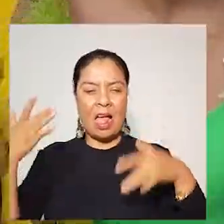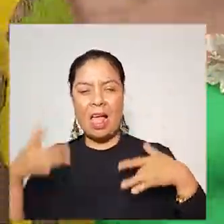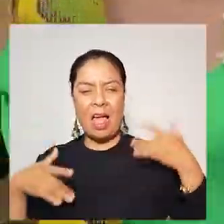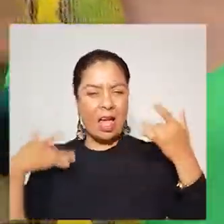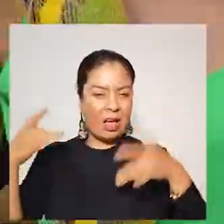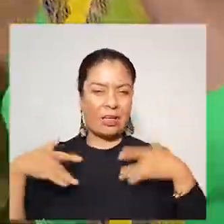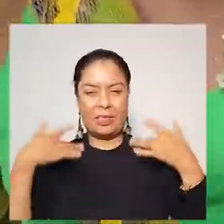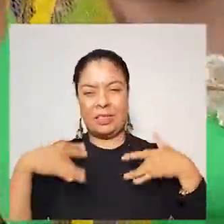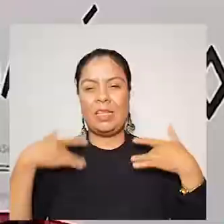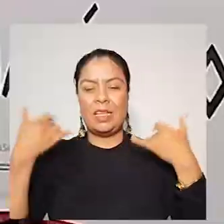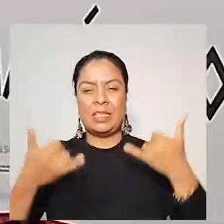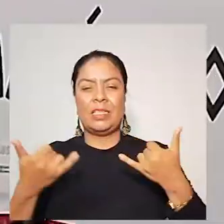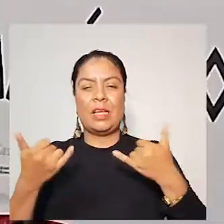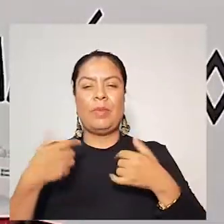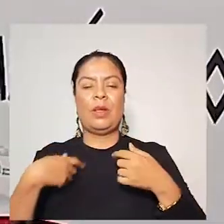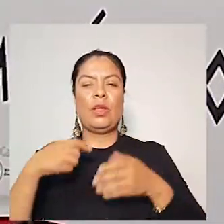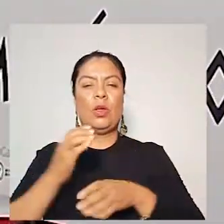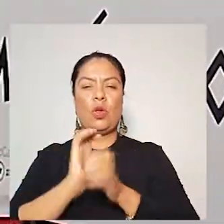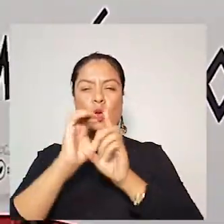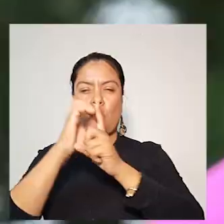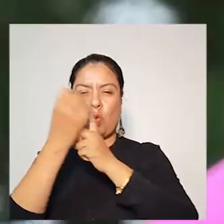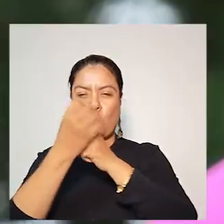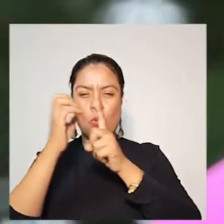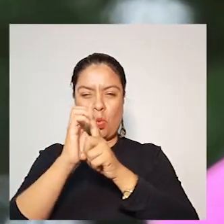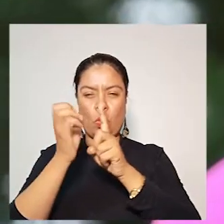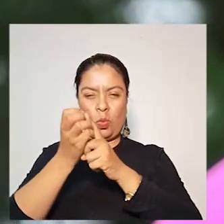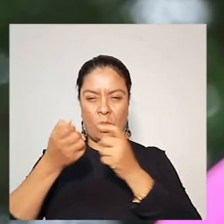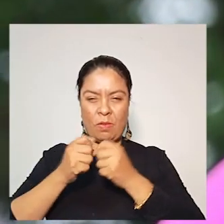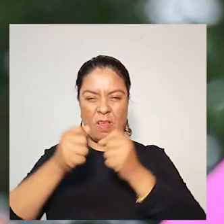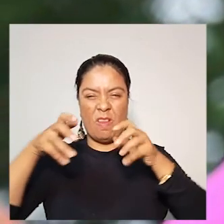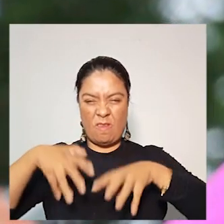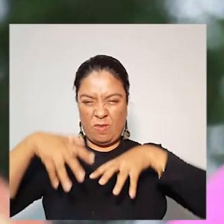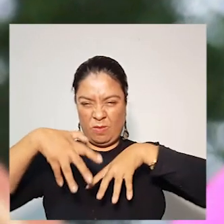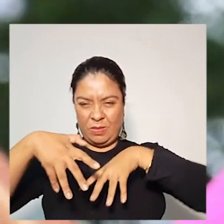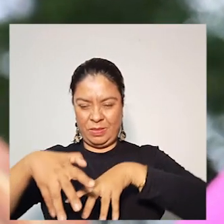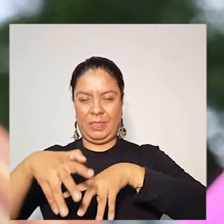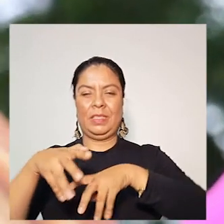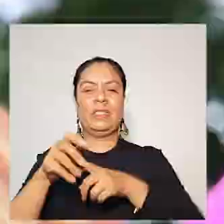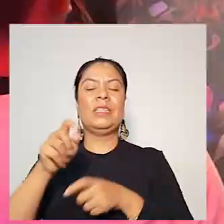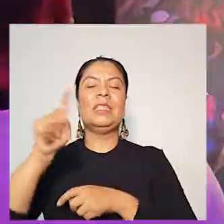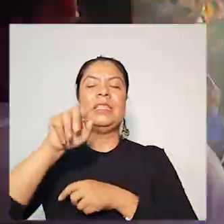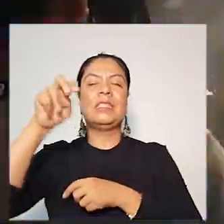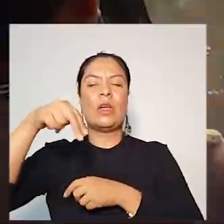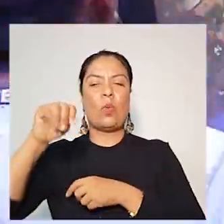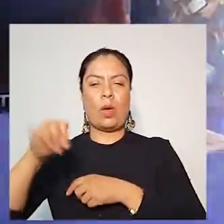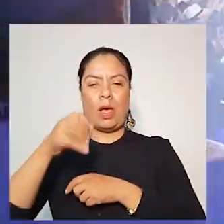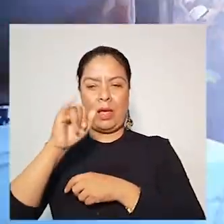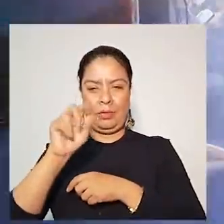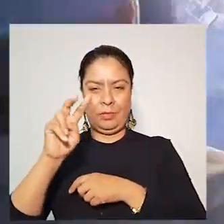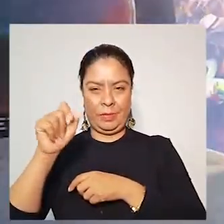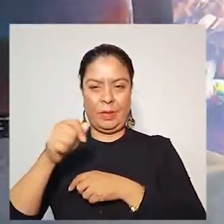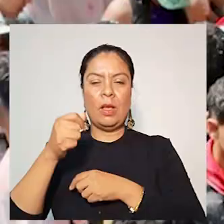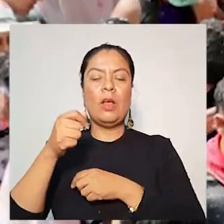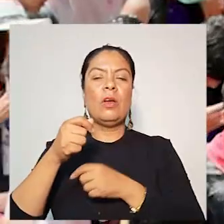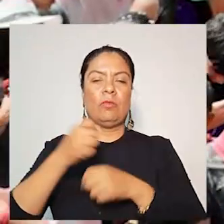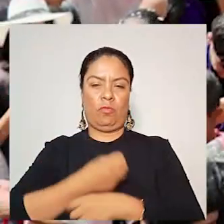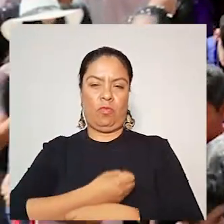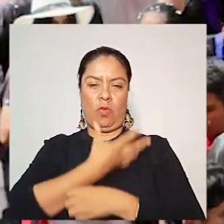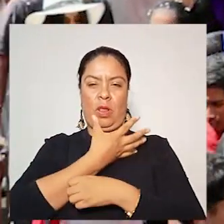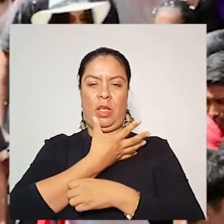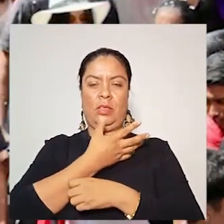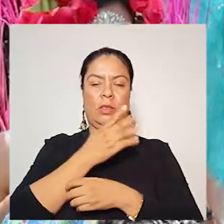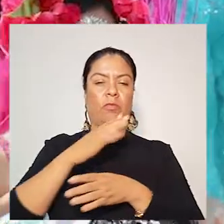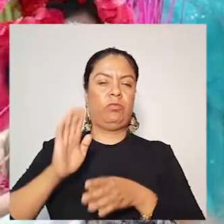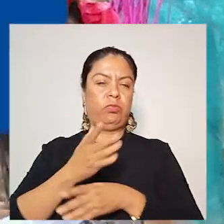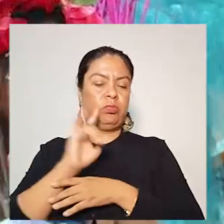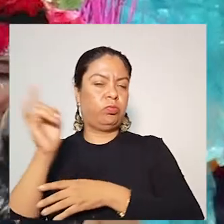festejar nuestras tradiciones y la cultura de un pueblo pujante, alrededor de San Juan y San Pedro. Es así como Florencia se vistió de color al son